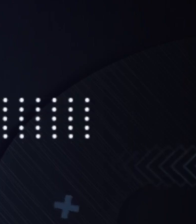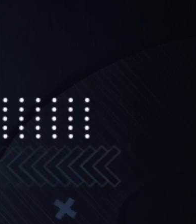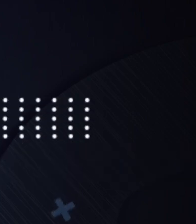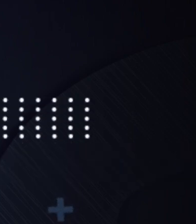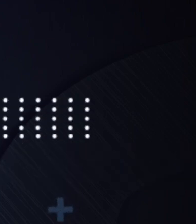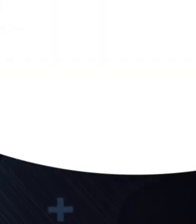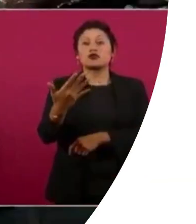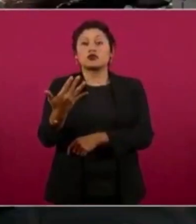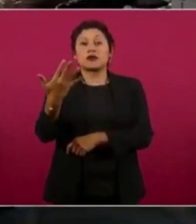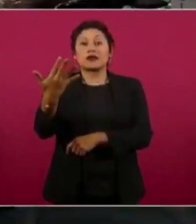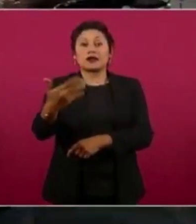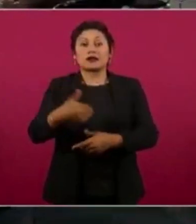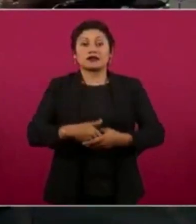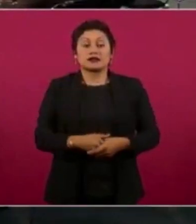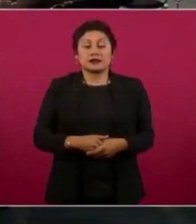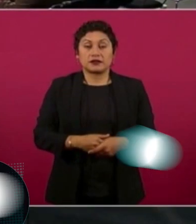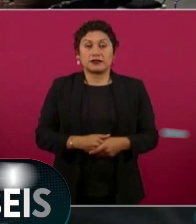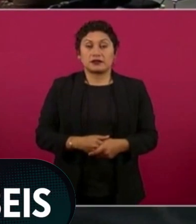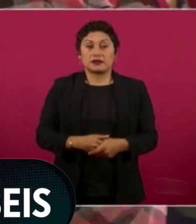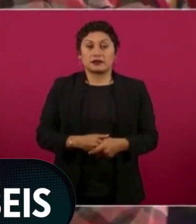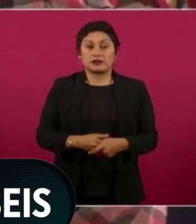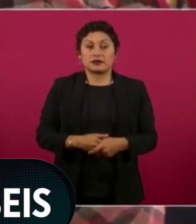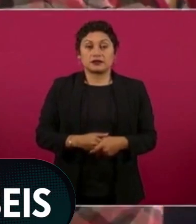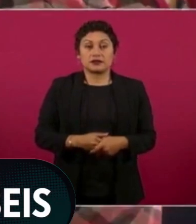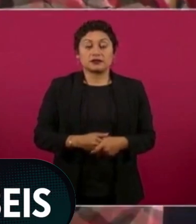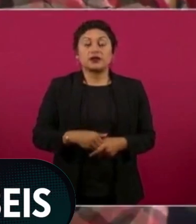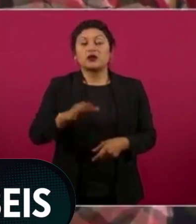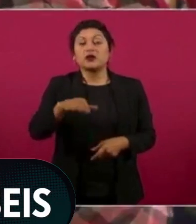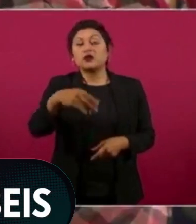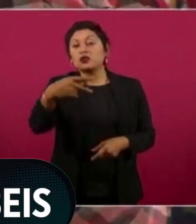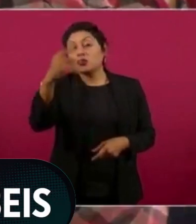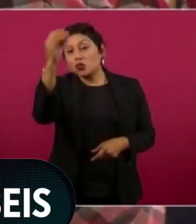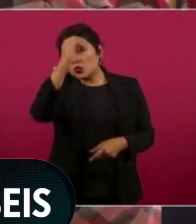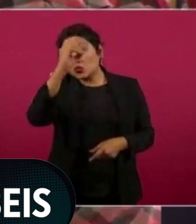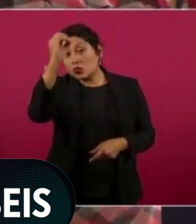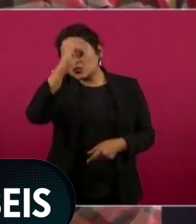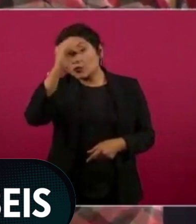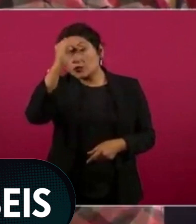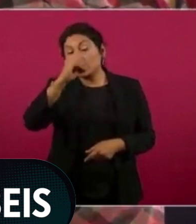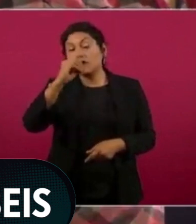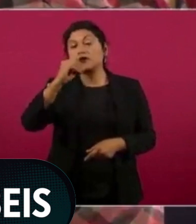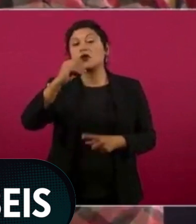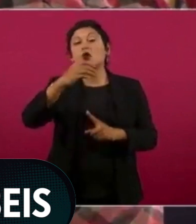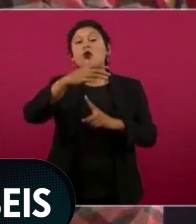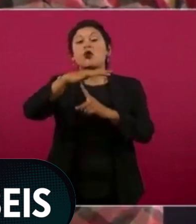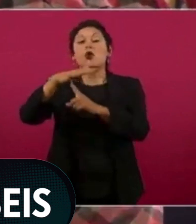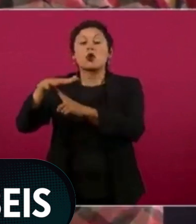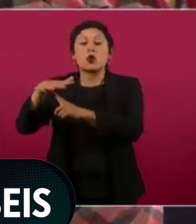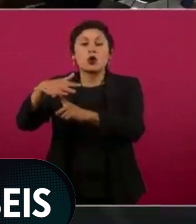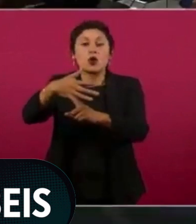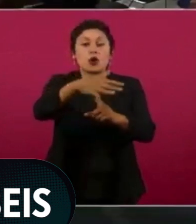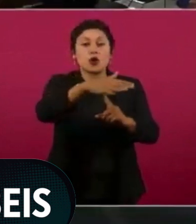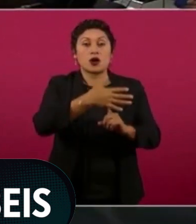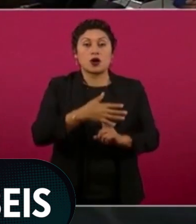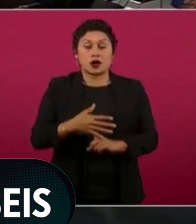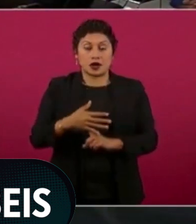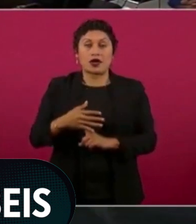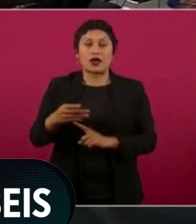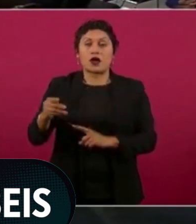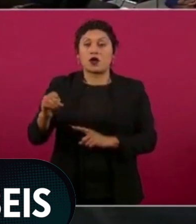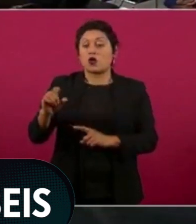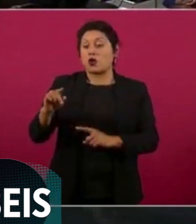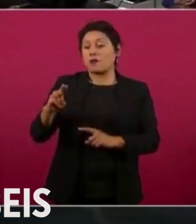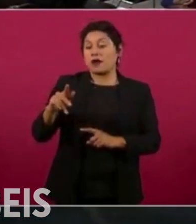¿Su opinión del uso de un helicóptero de la Marina para trasladar a la mascota del equipo Olmecas? Hoy informó el